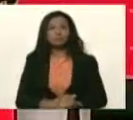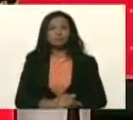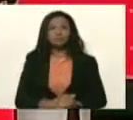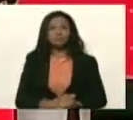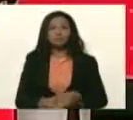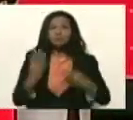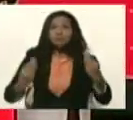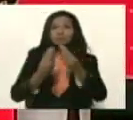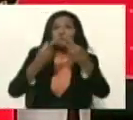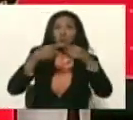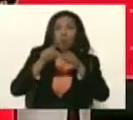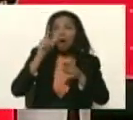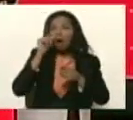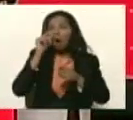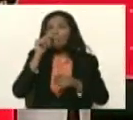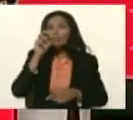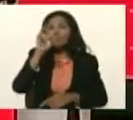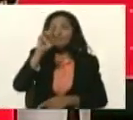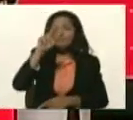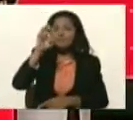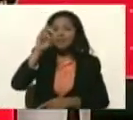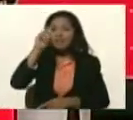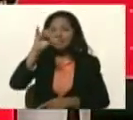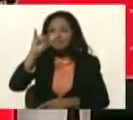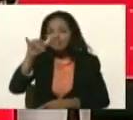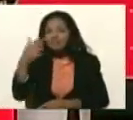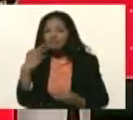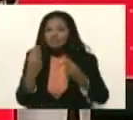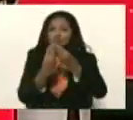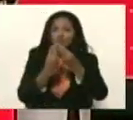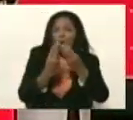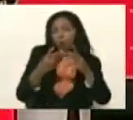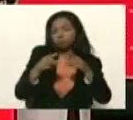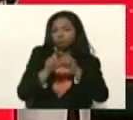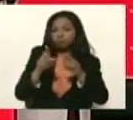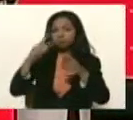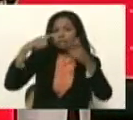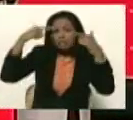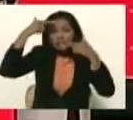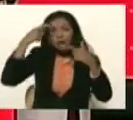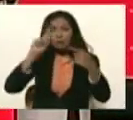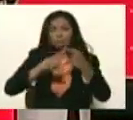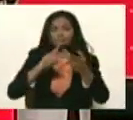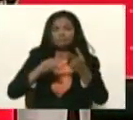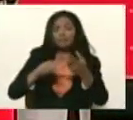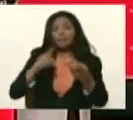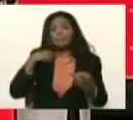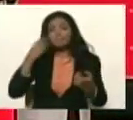junto a Freddy Bernal, que está aquí, estuvimos al lado de Chávez, junto a Cilia,